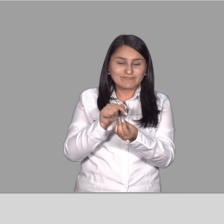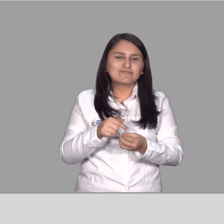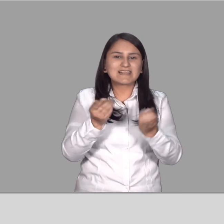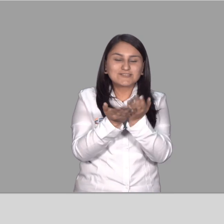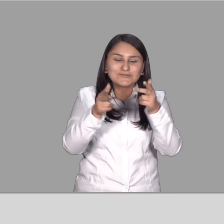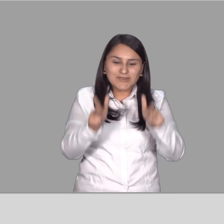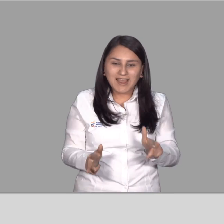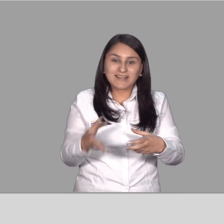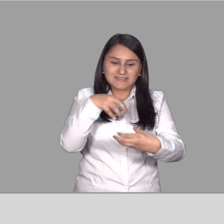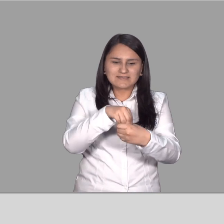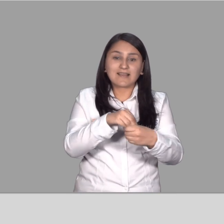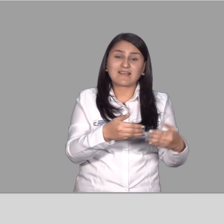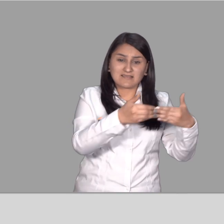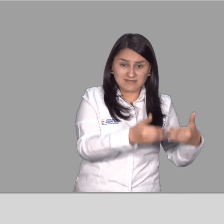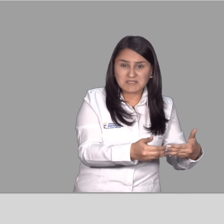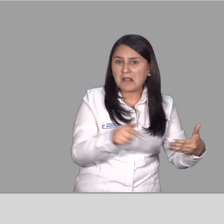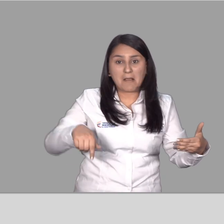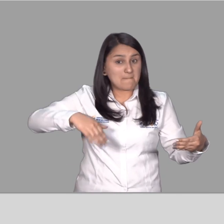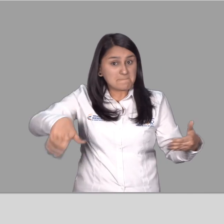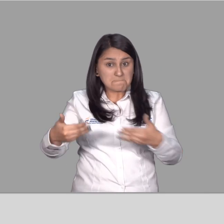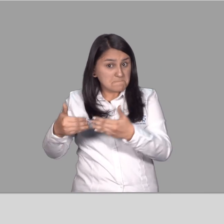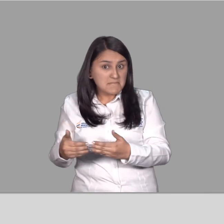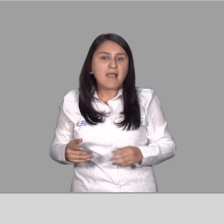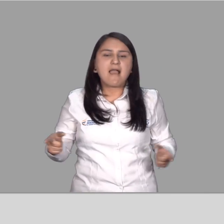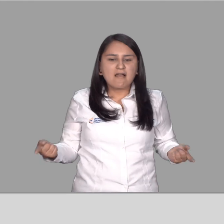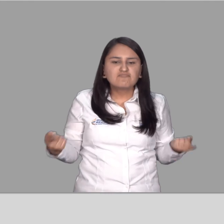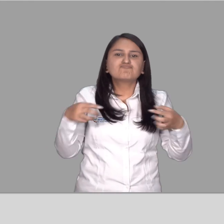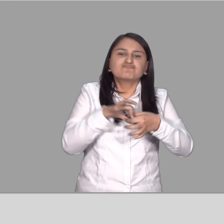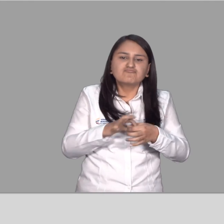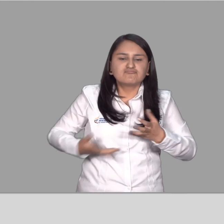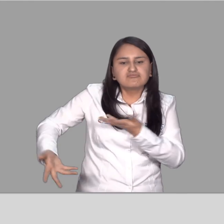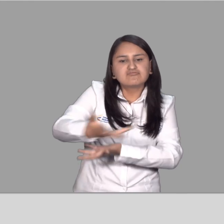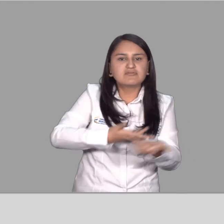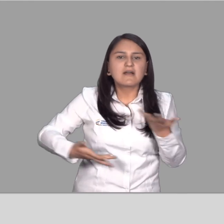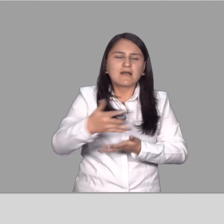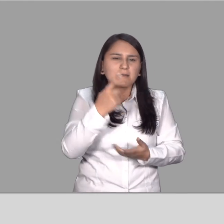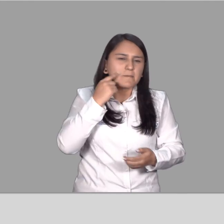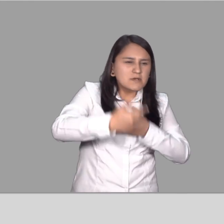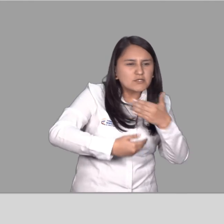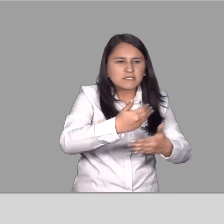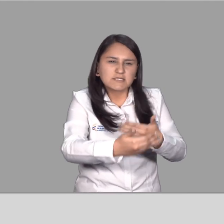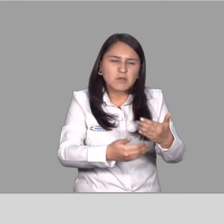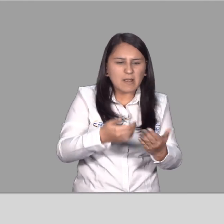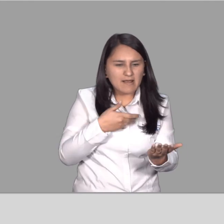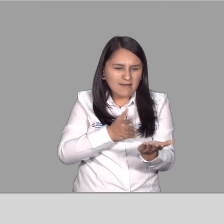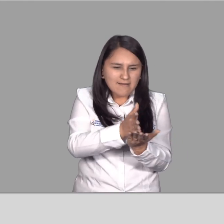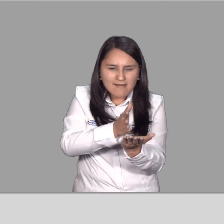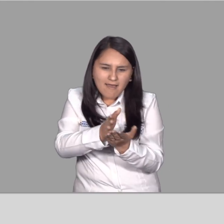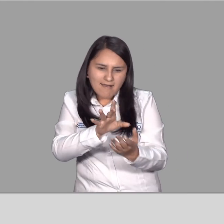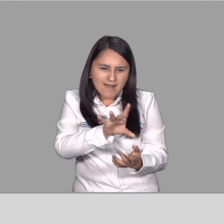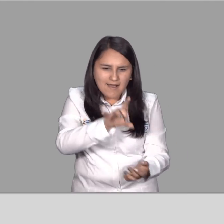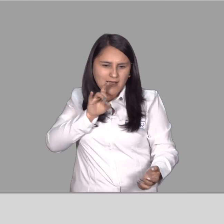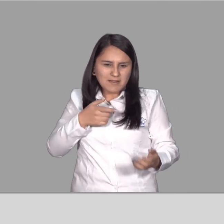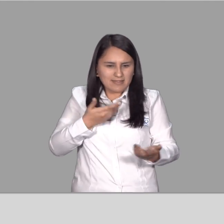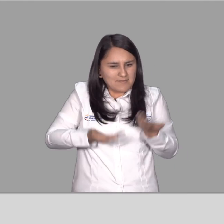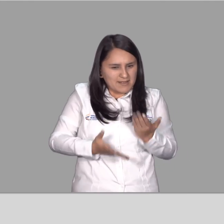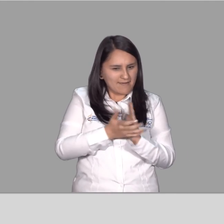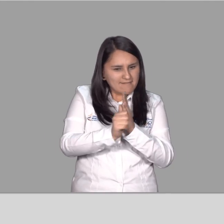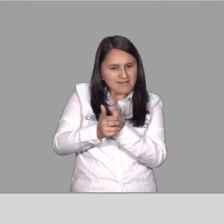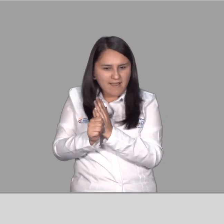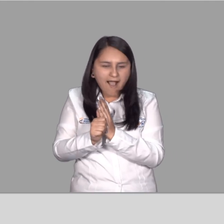noveno, los estudiantes con o sin discapacidad Realizan el proceso de exploración vocacional Y de acuerdo a sus habilidades